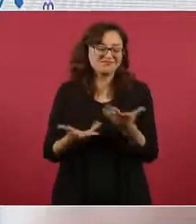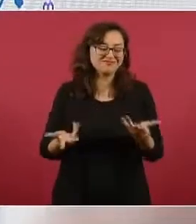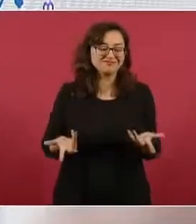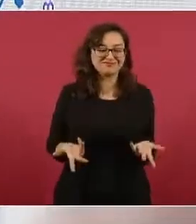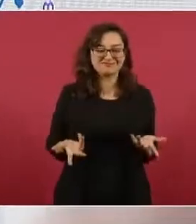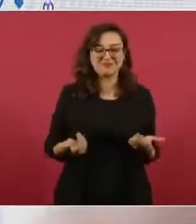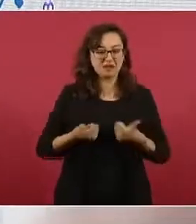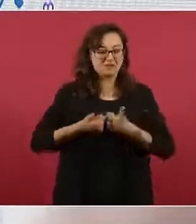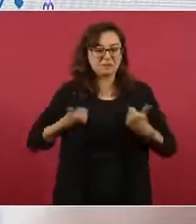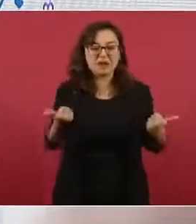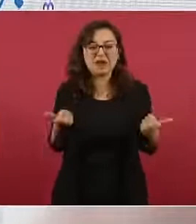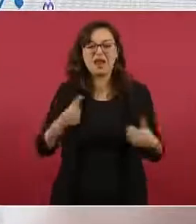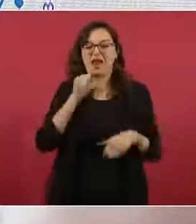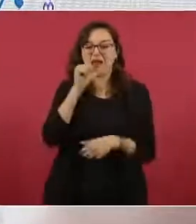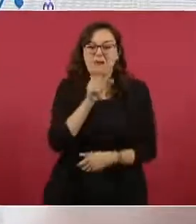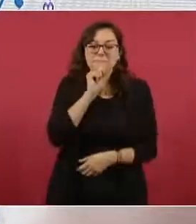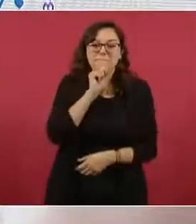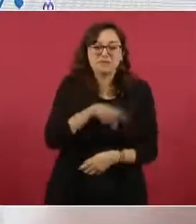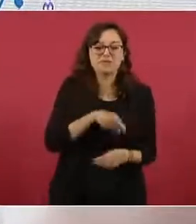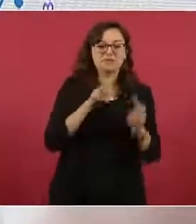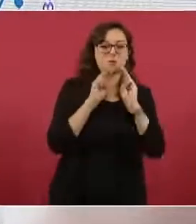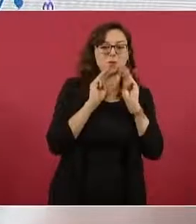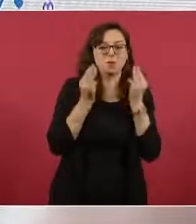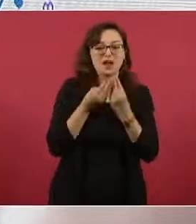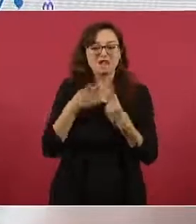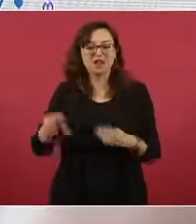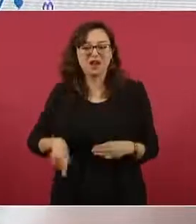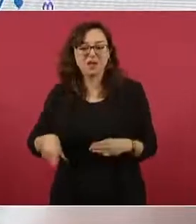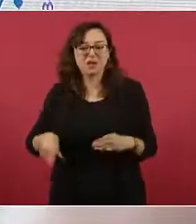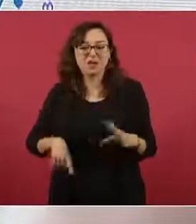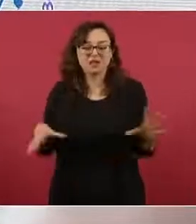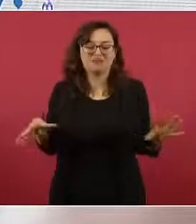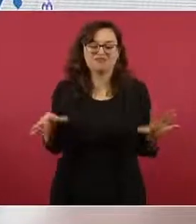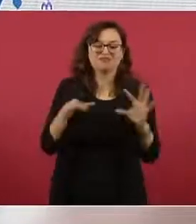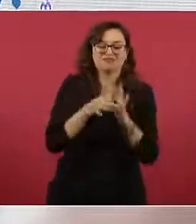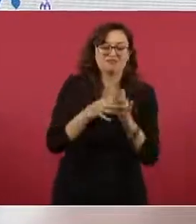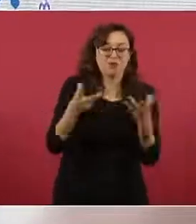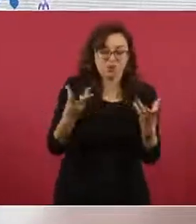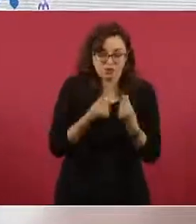era lo mismo. Y regreso al caso de García Luna,